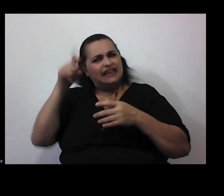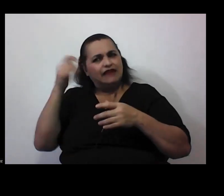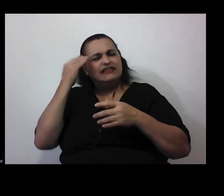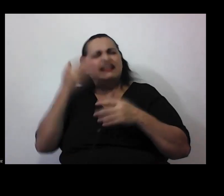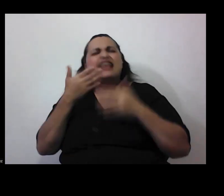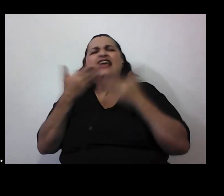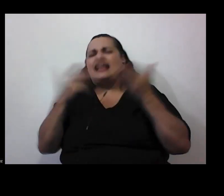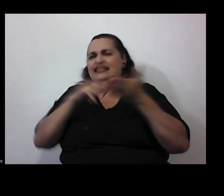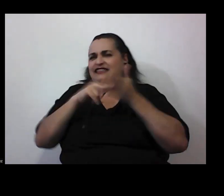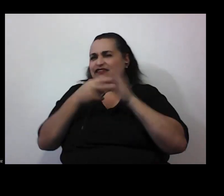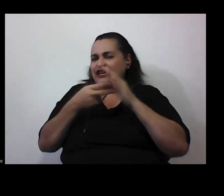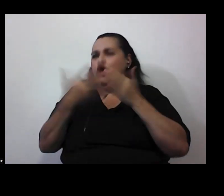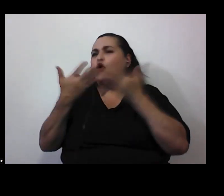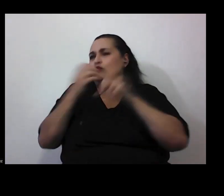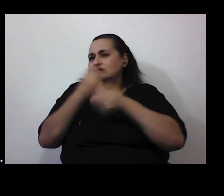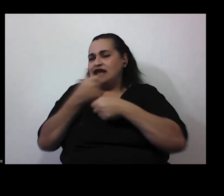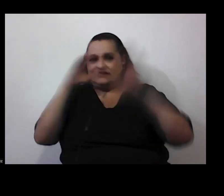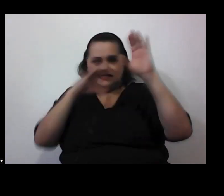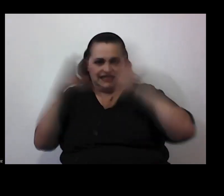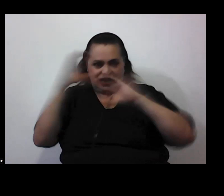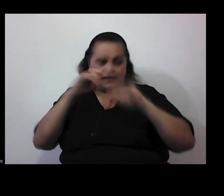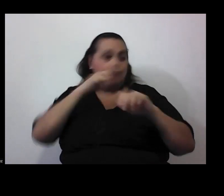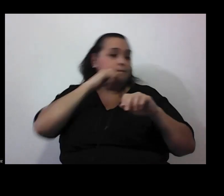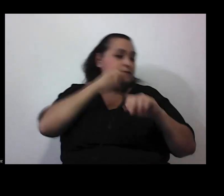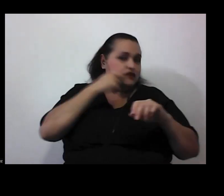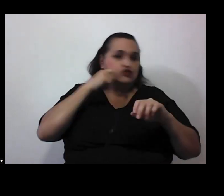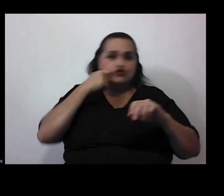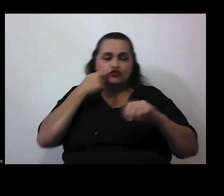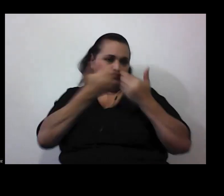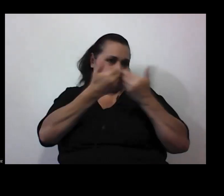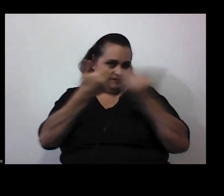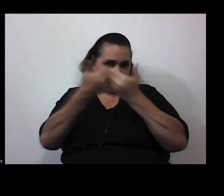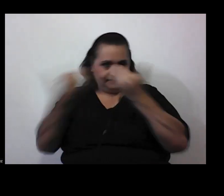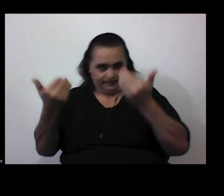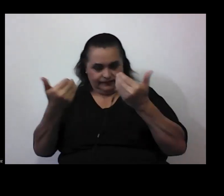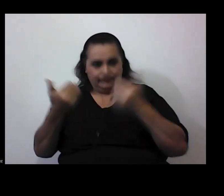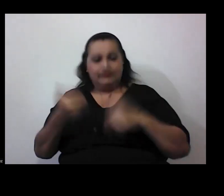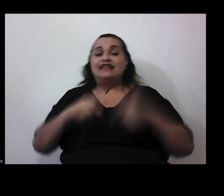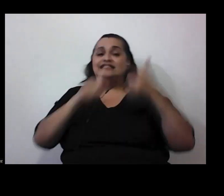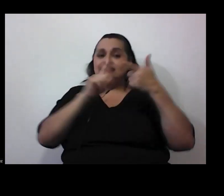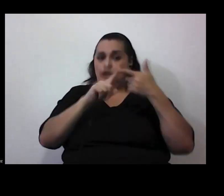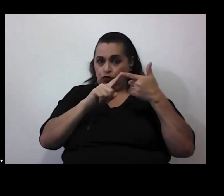alejándonos de los mitos en un sentido o en otro primera cuestión segunda cuestión